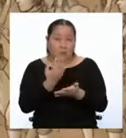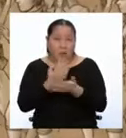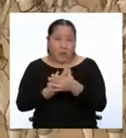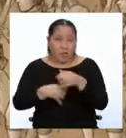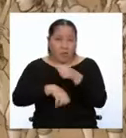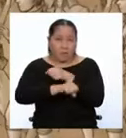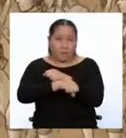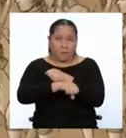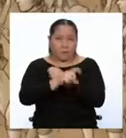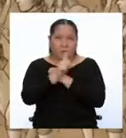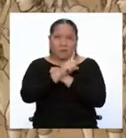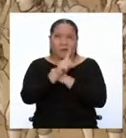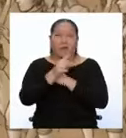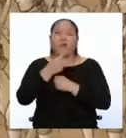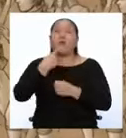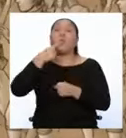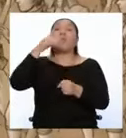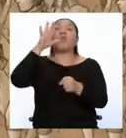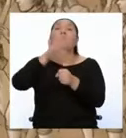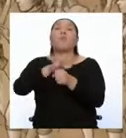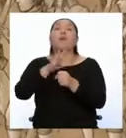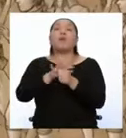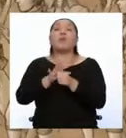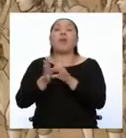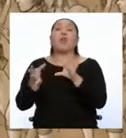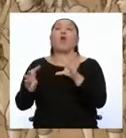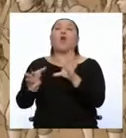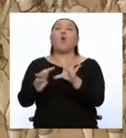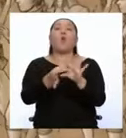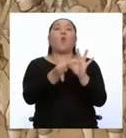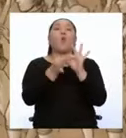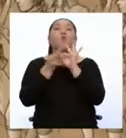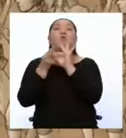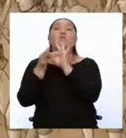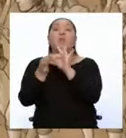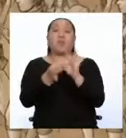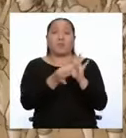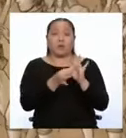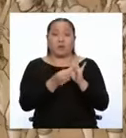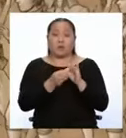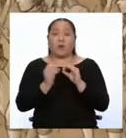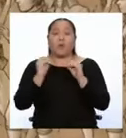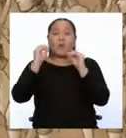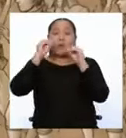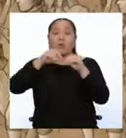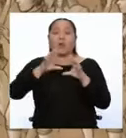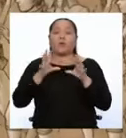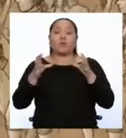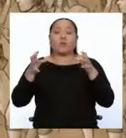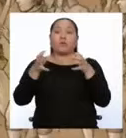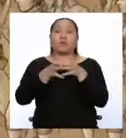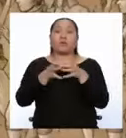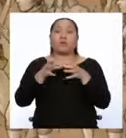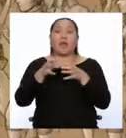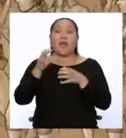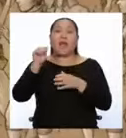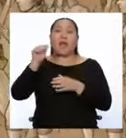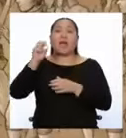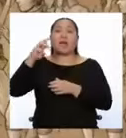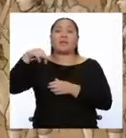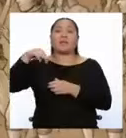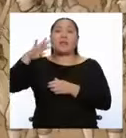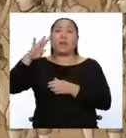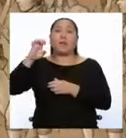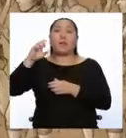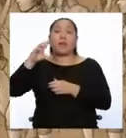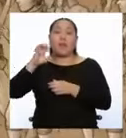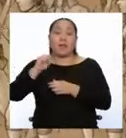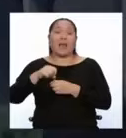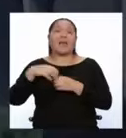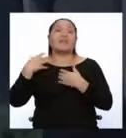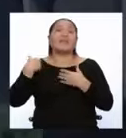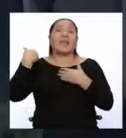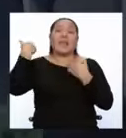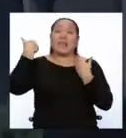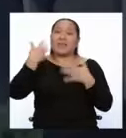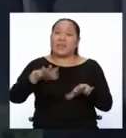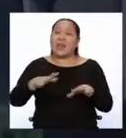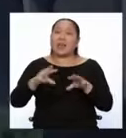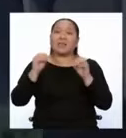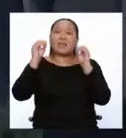estar unidos y luchar, formando así una asamblea constituyente que se mantendría hasta que en Francia se cree una constitución.